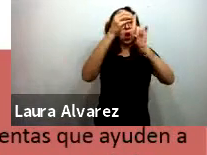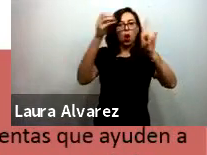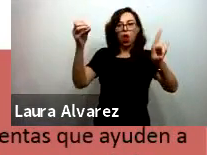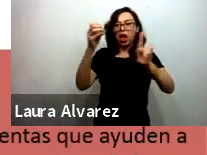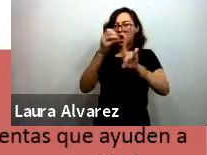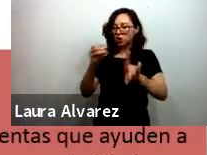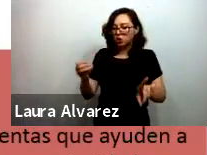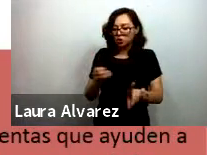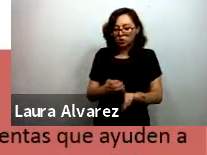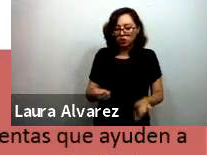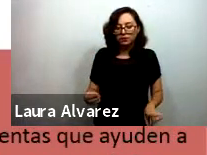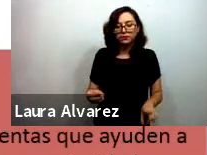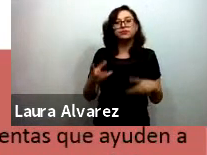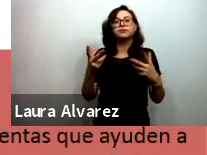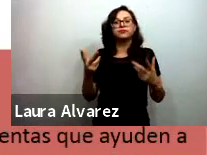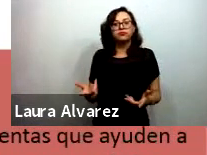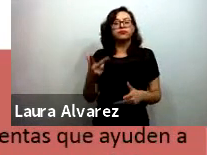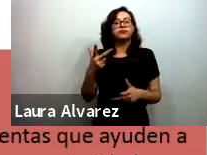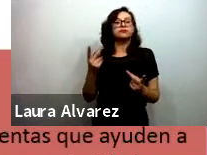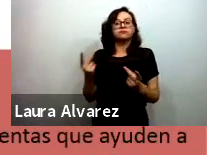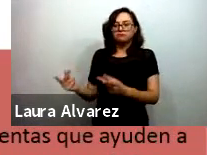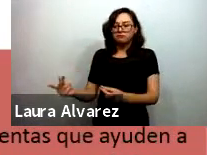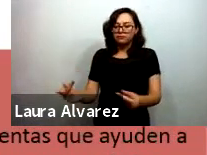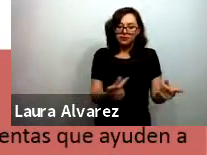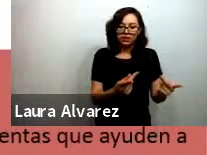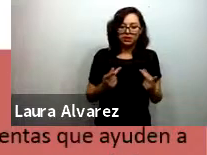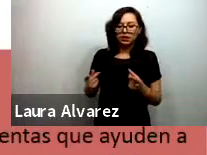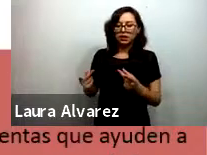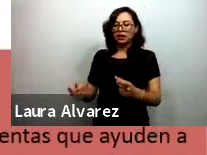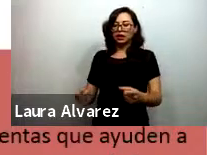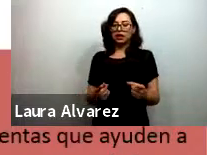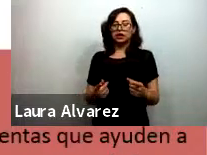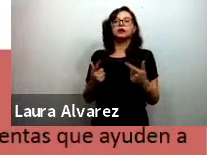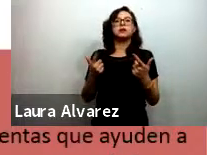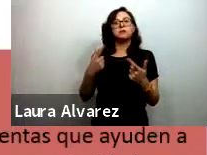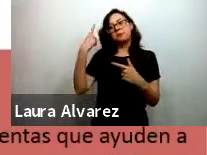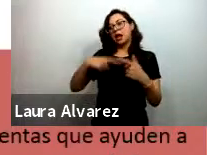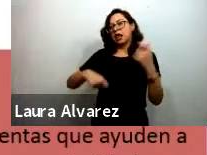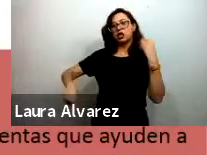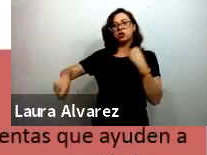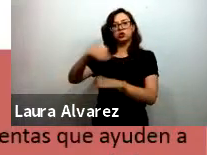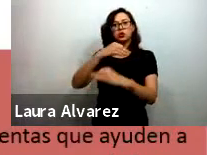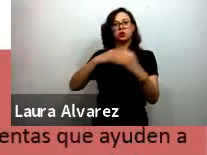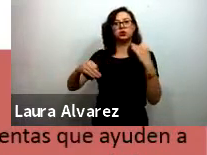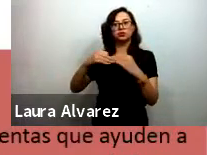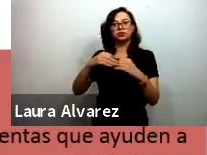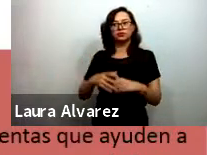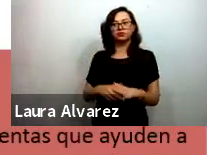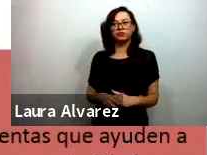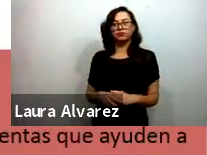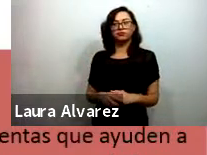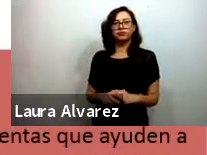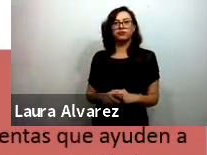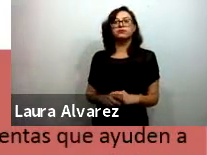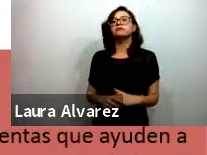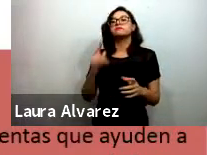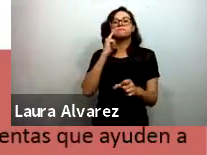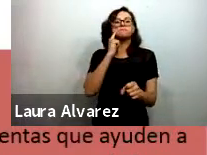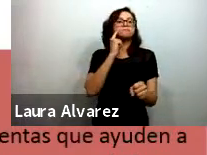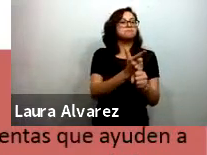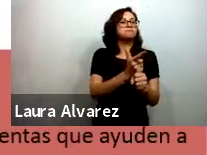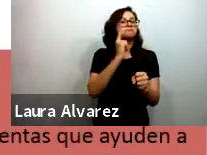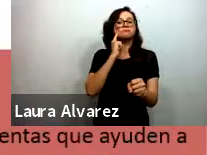página muy dinámica y muy accesible para todos también hemos desarrollado diagnósticos y estrategias de